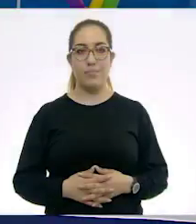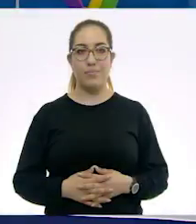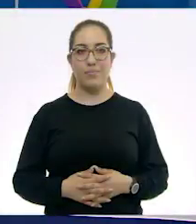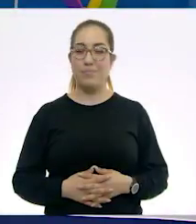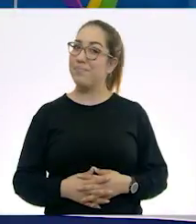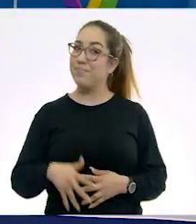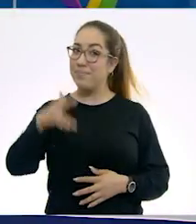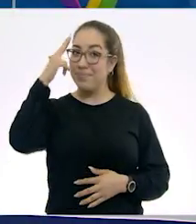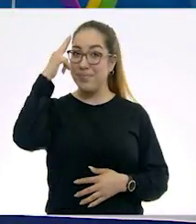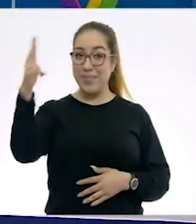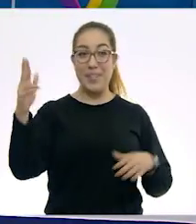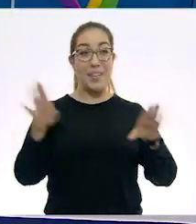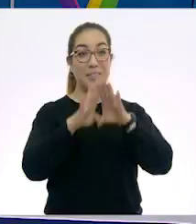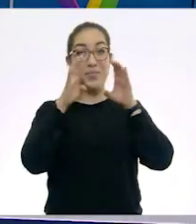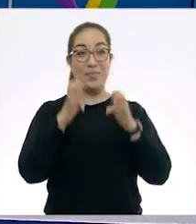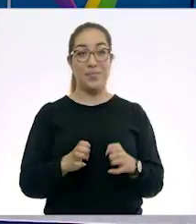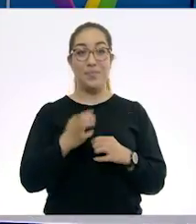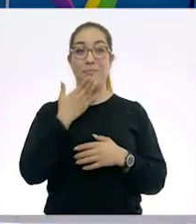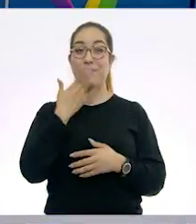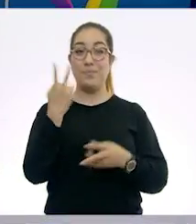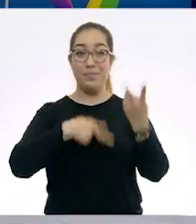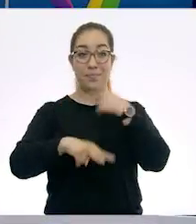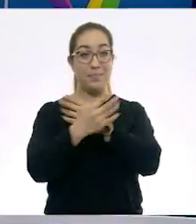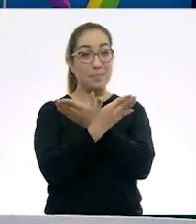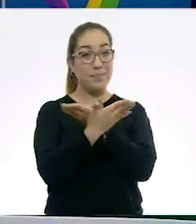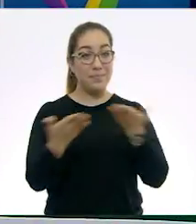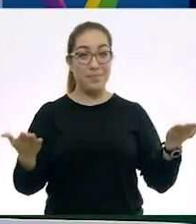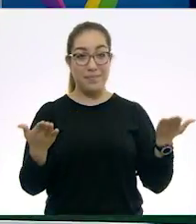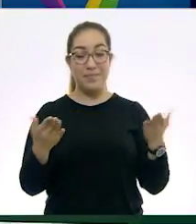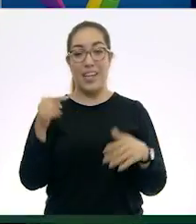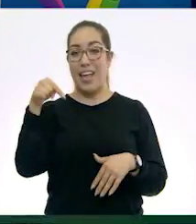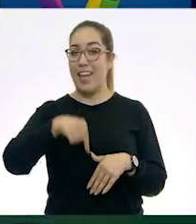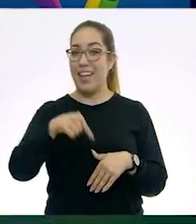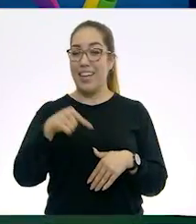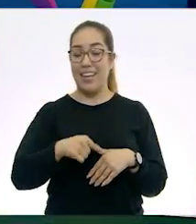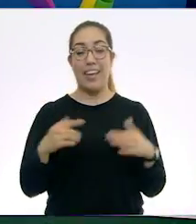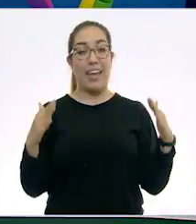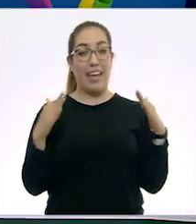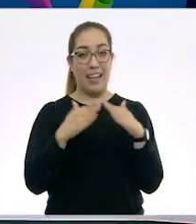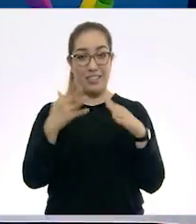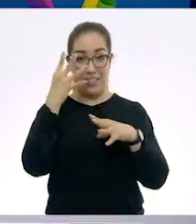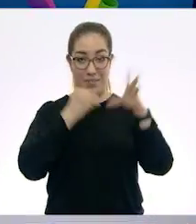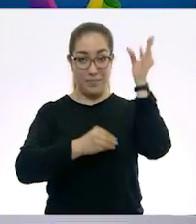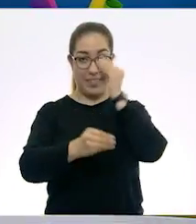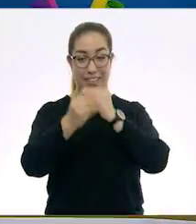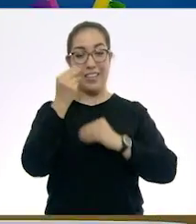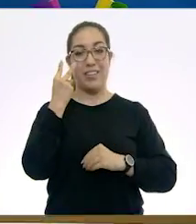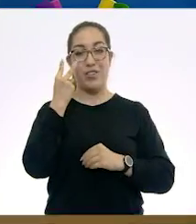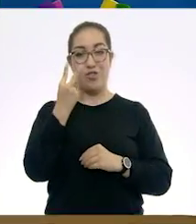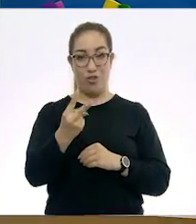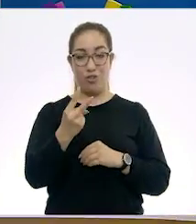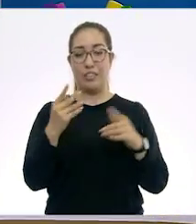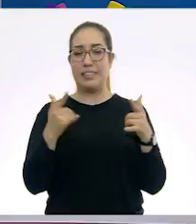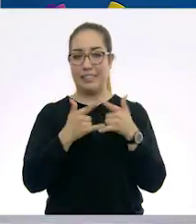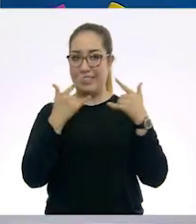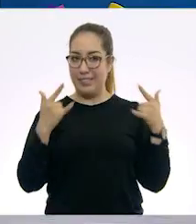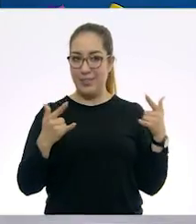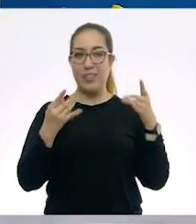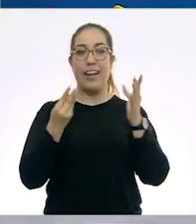¿Cómo están? Bienvenidos y bienvenidas a una sesión más de Historia en Aprende en Casa 2.